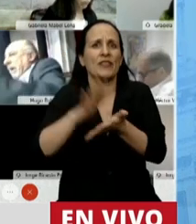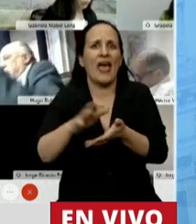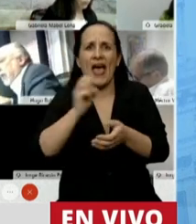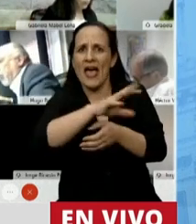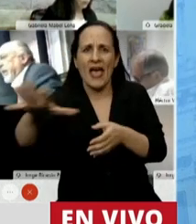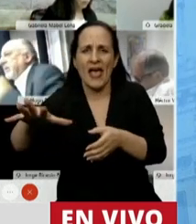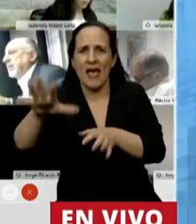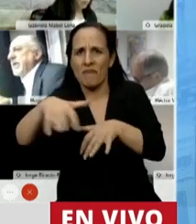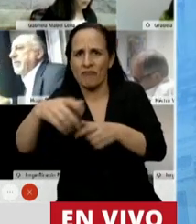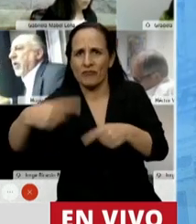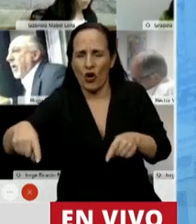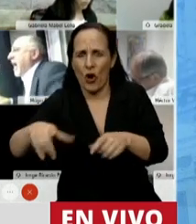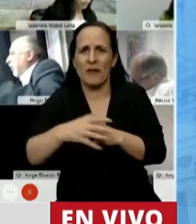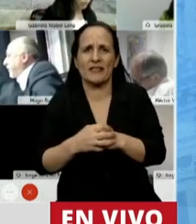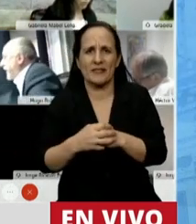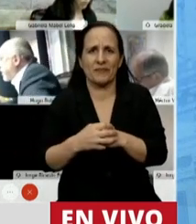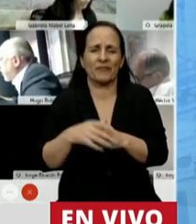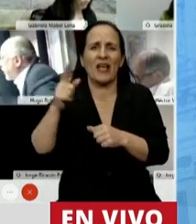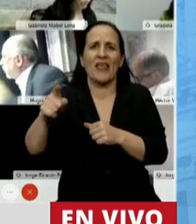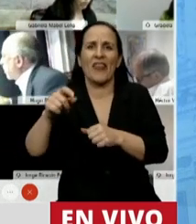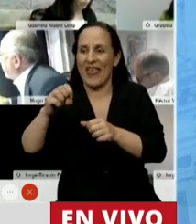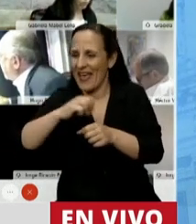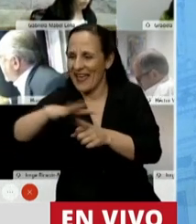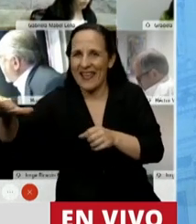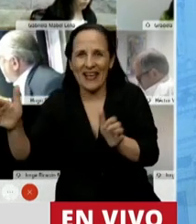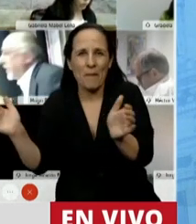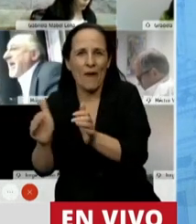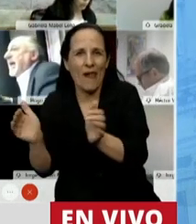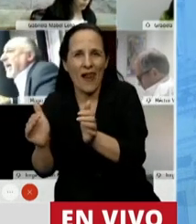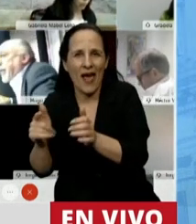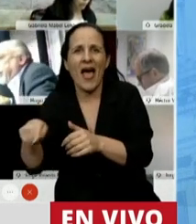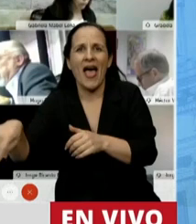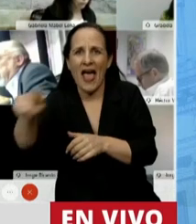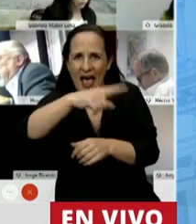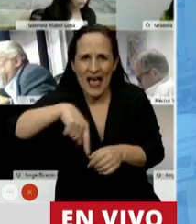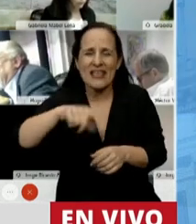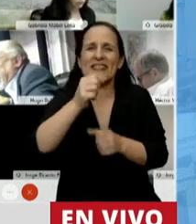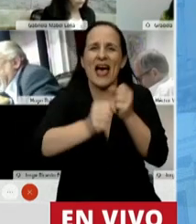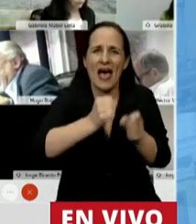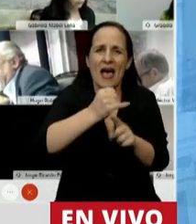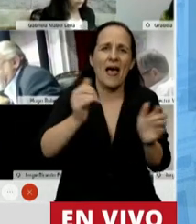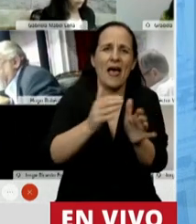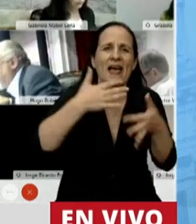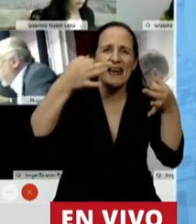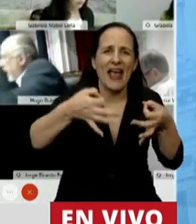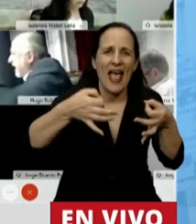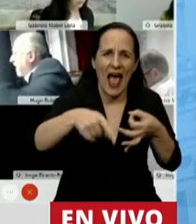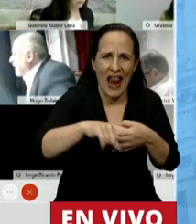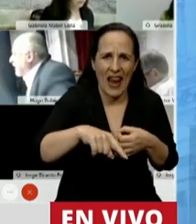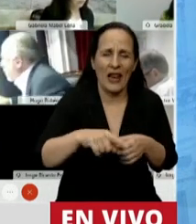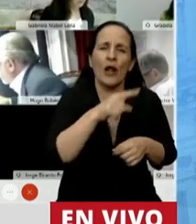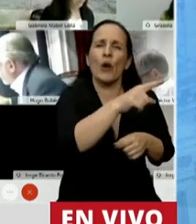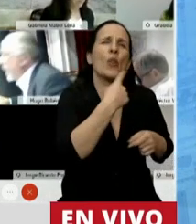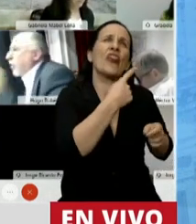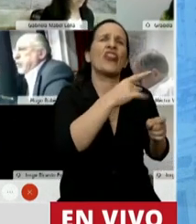al cooperativismo, a los pequeños productores familiares. Esas son las pymes reales, no las que hablan